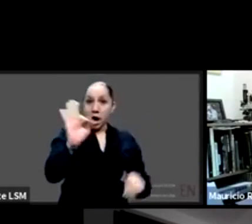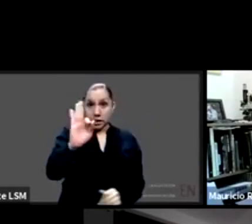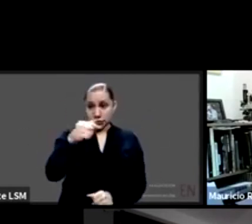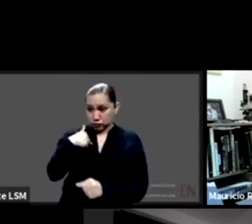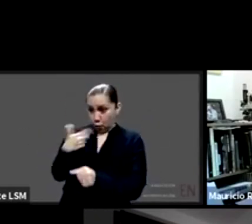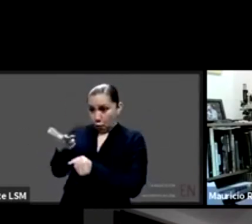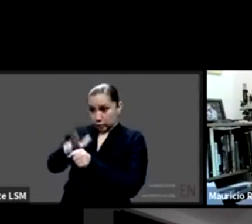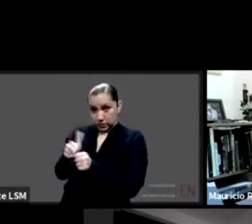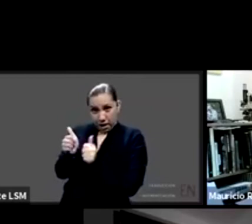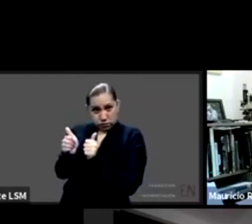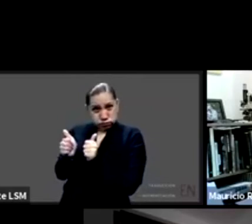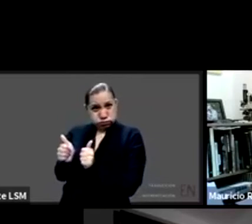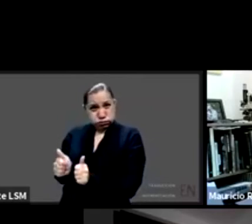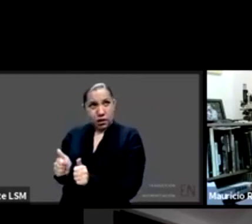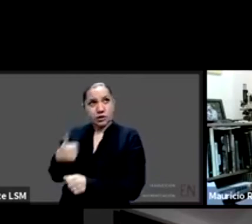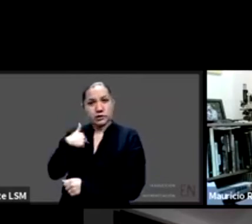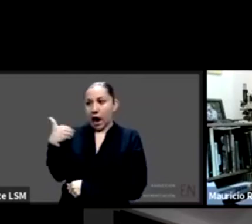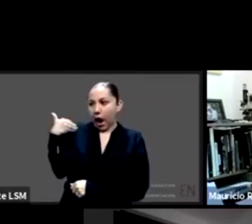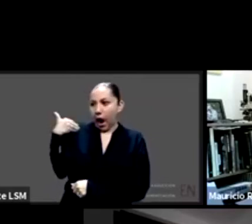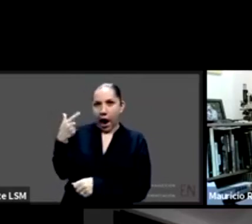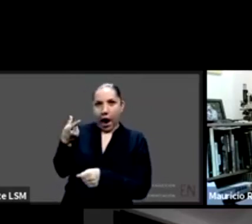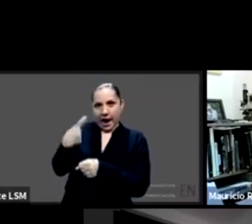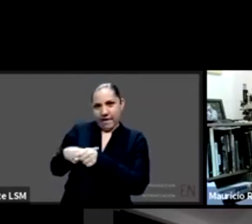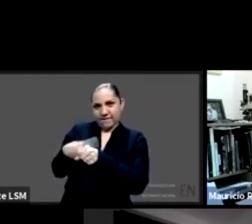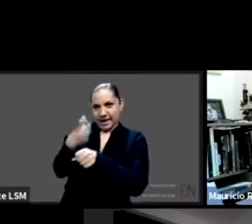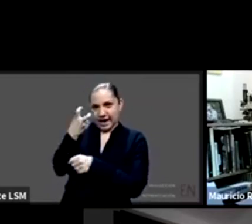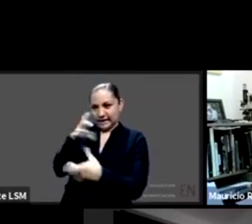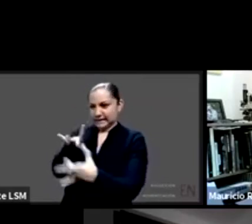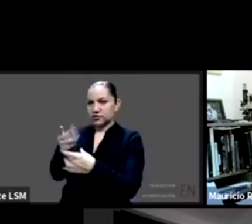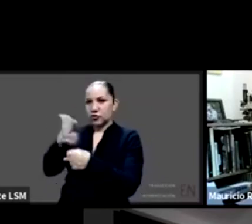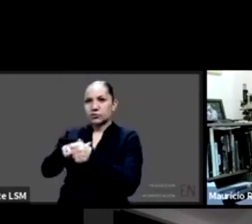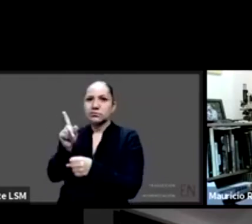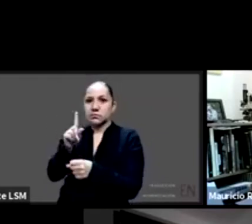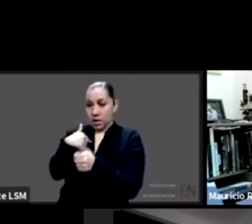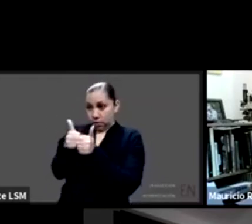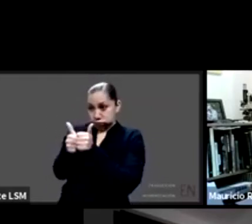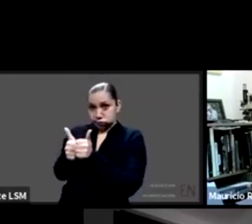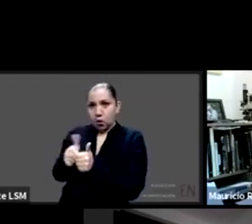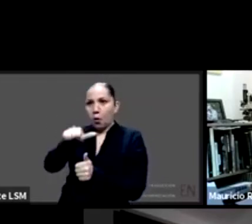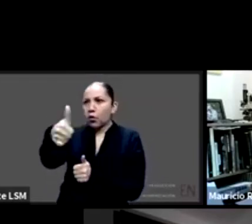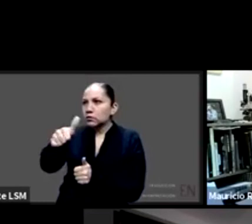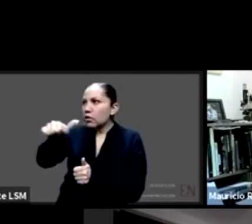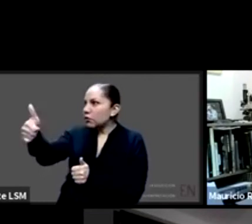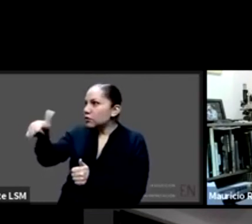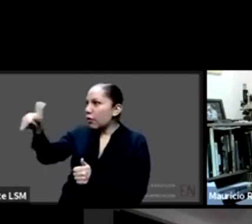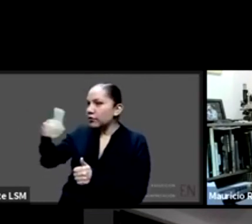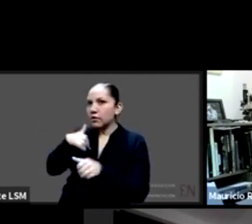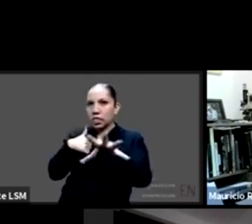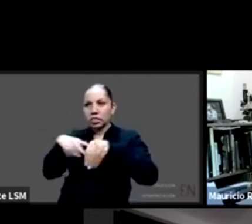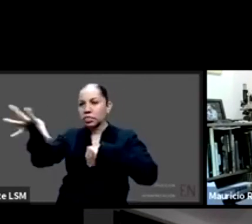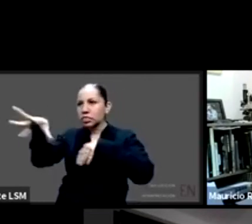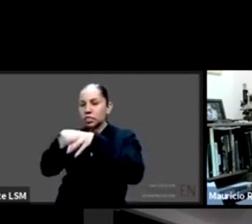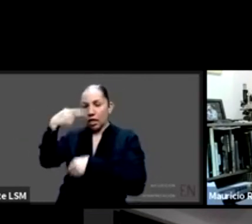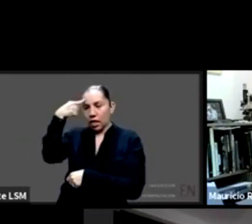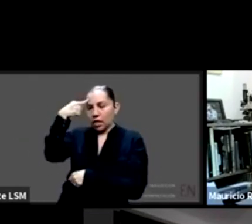no de lo que traías sino de otra cosa entonces los hospitales deben estar deben de tener la